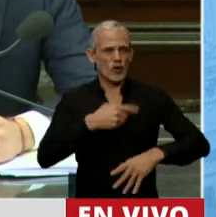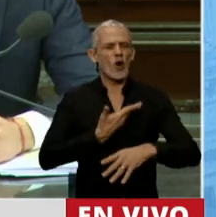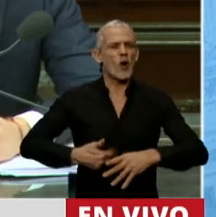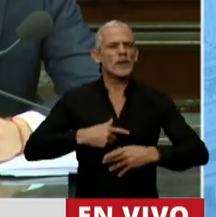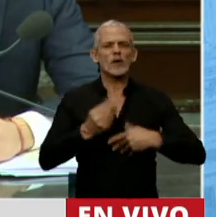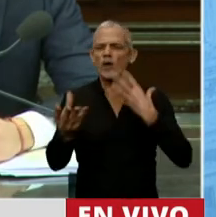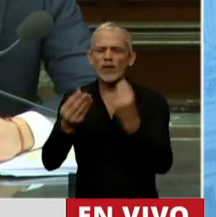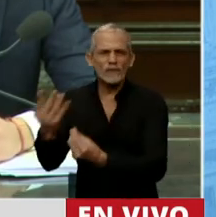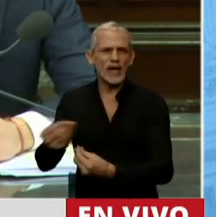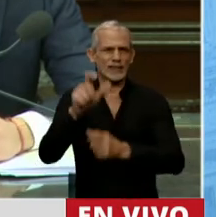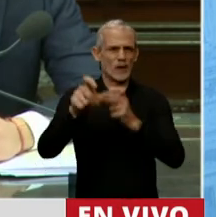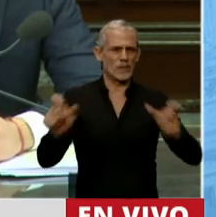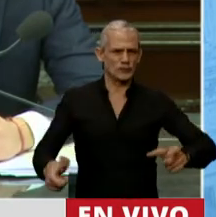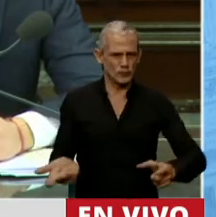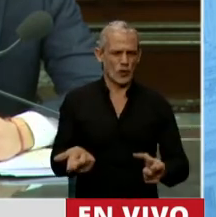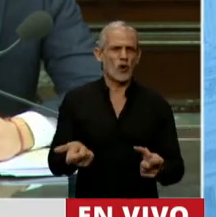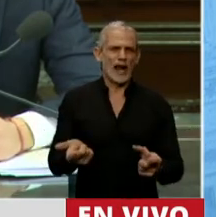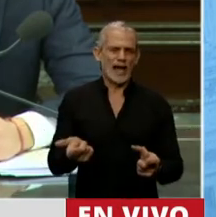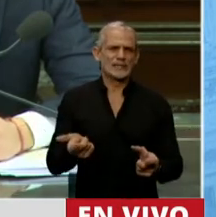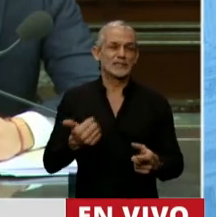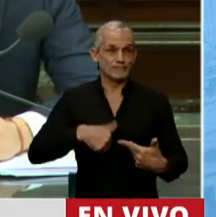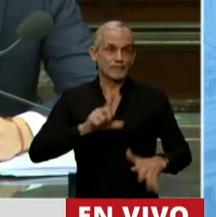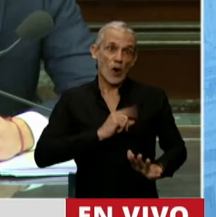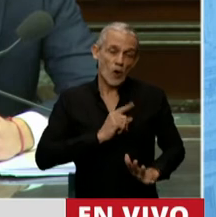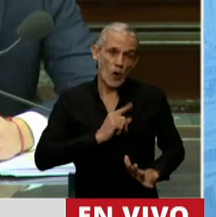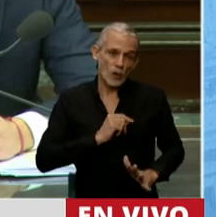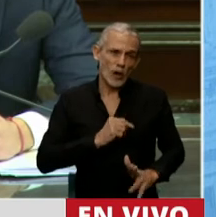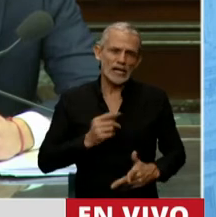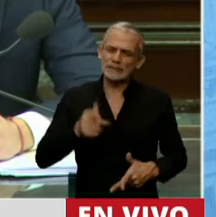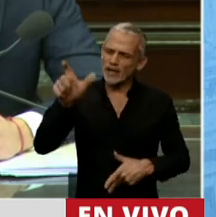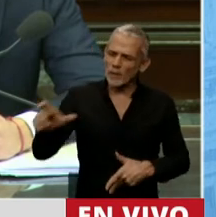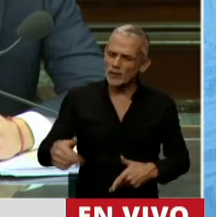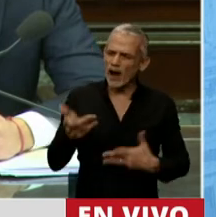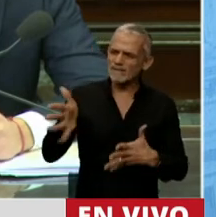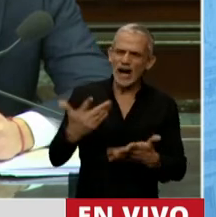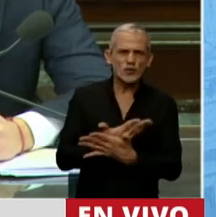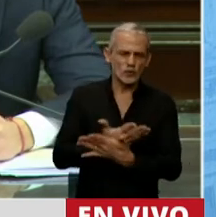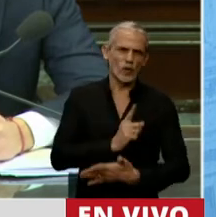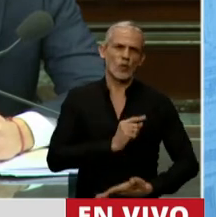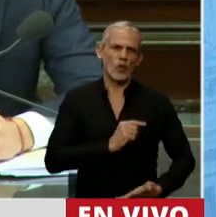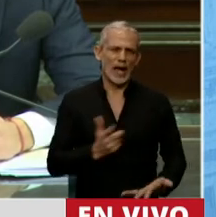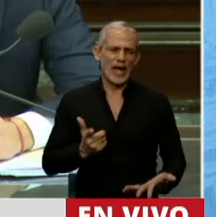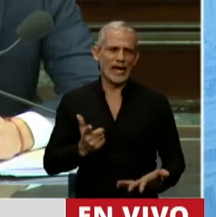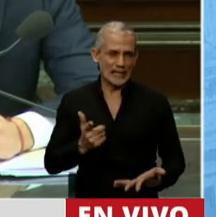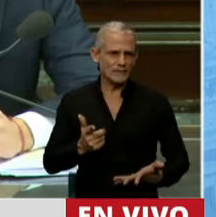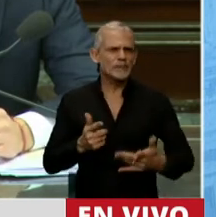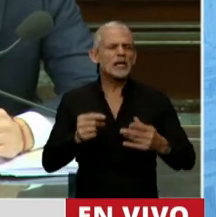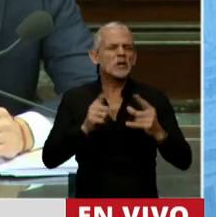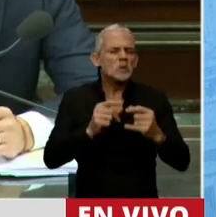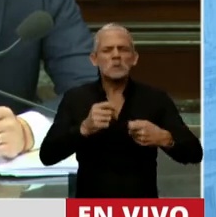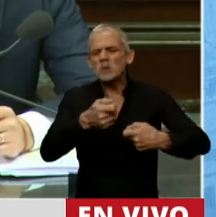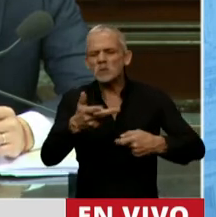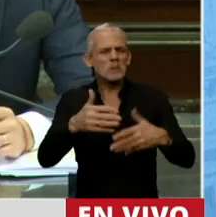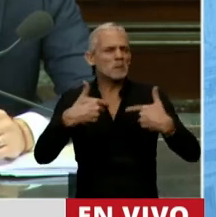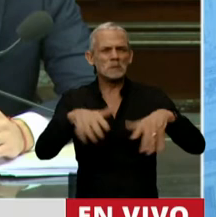humanista y hablamos de personas y nos duele lo que les pasa a las personas, más allá de los números y más allá de las